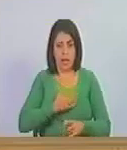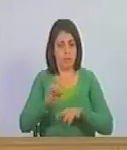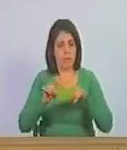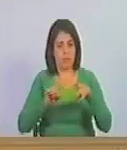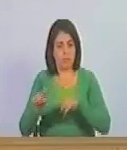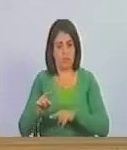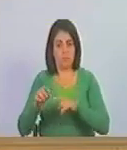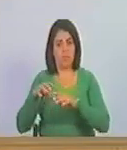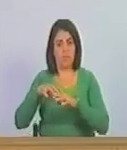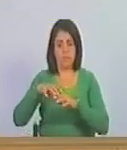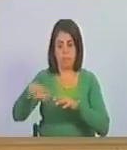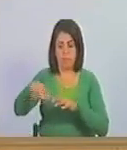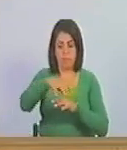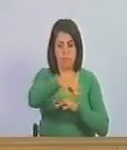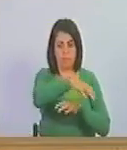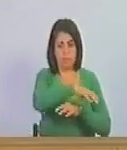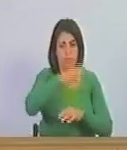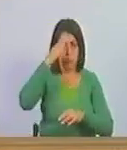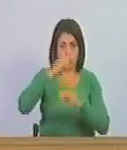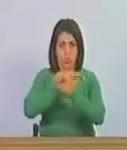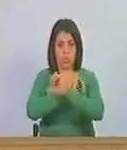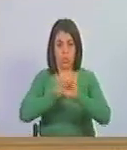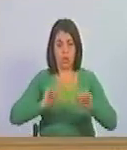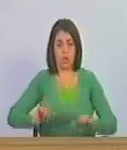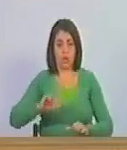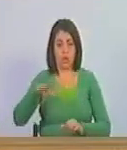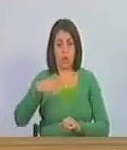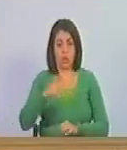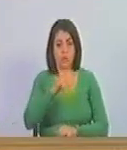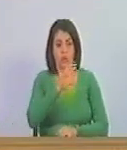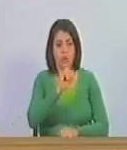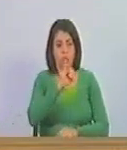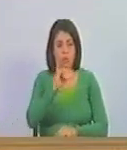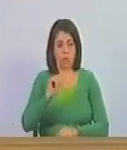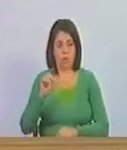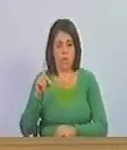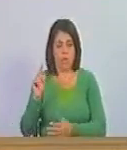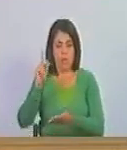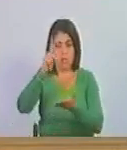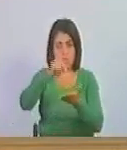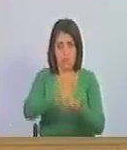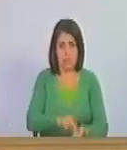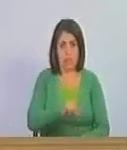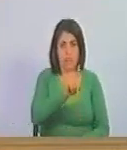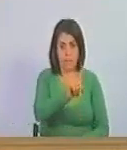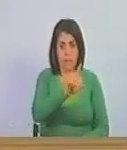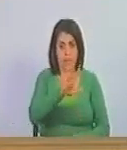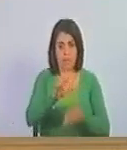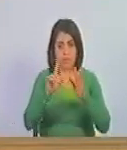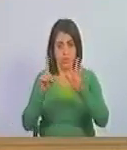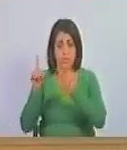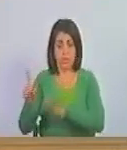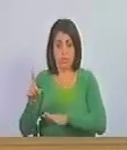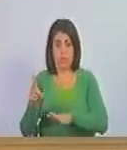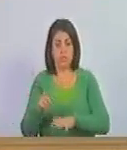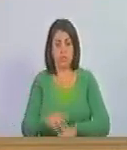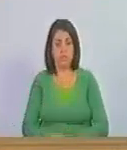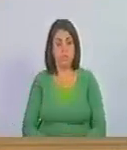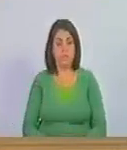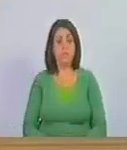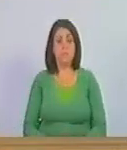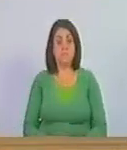y repartió tierras entre sus soldados cuando los hay sus hombres llegaron al lugar en 1566 o 67